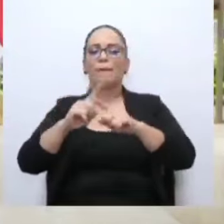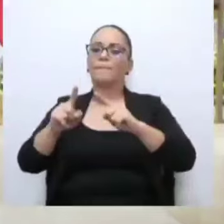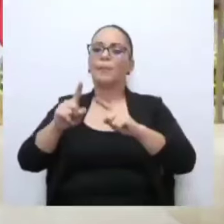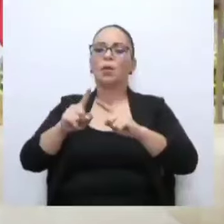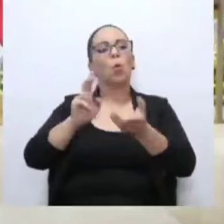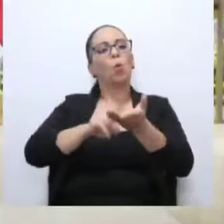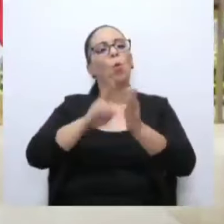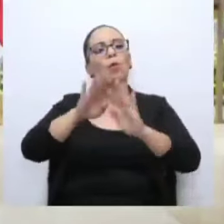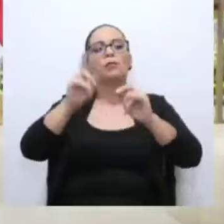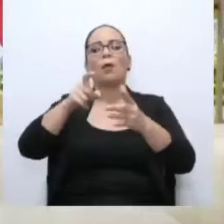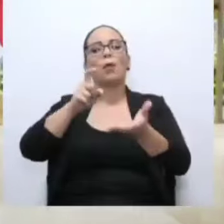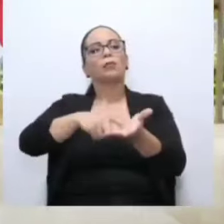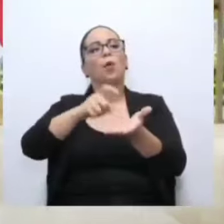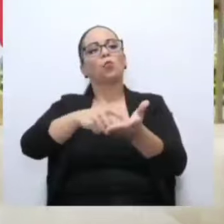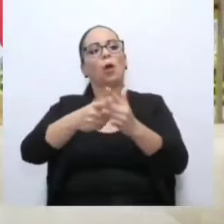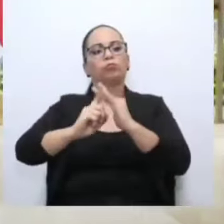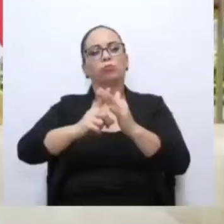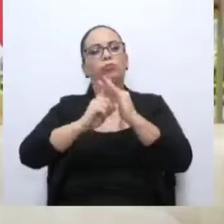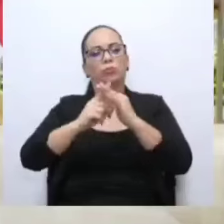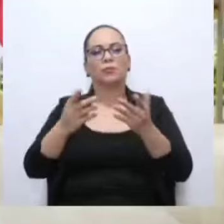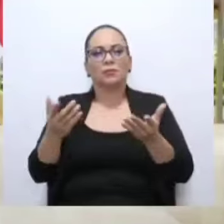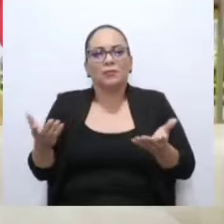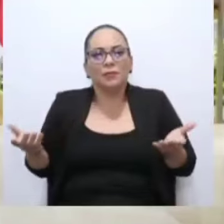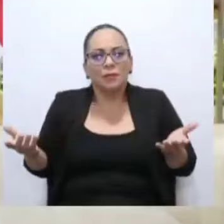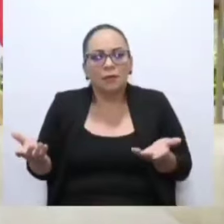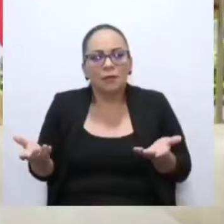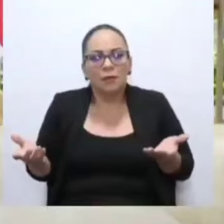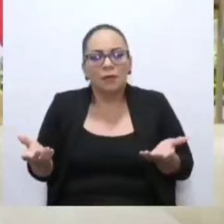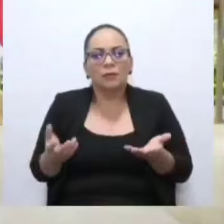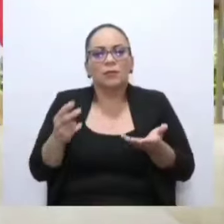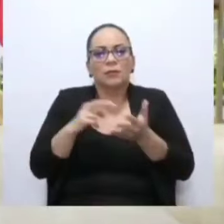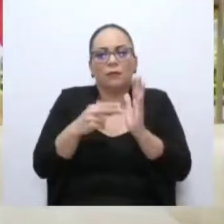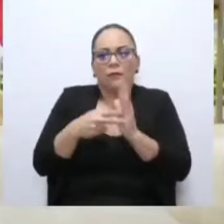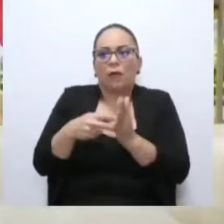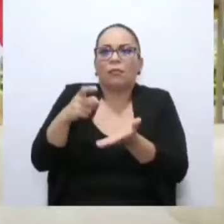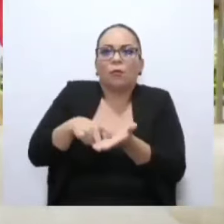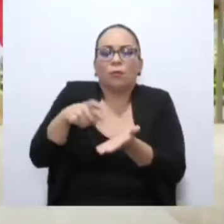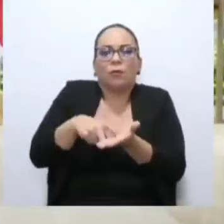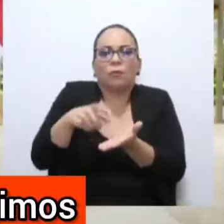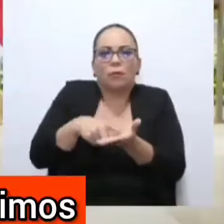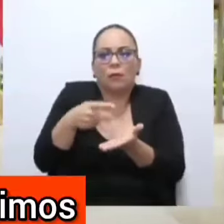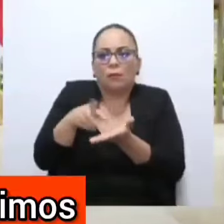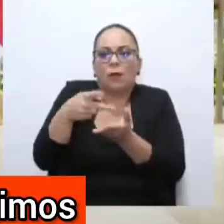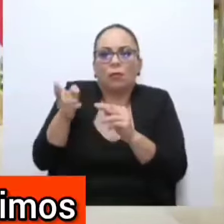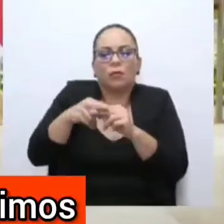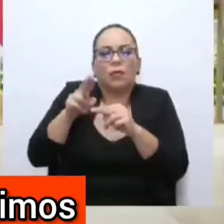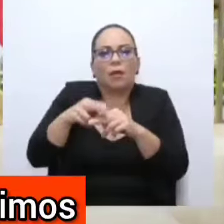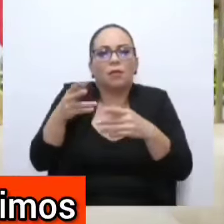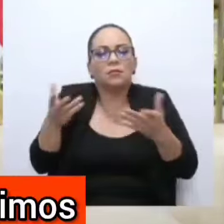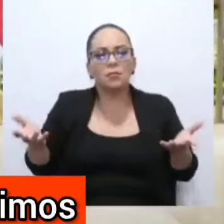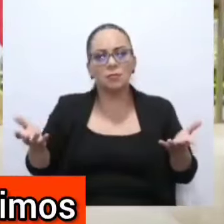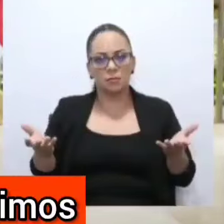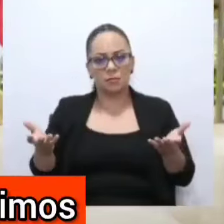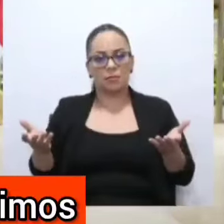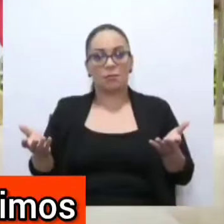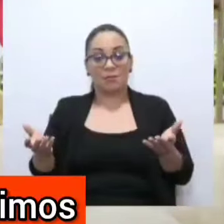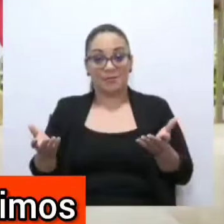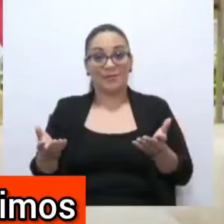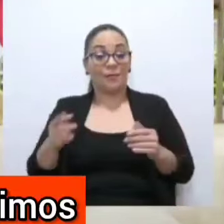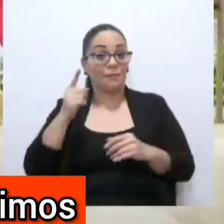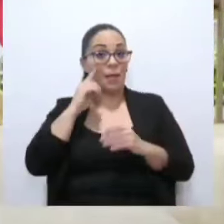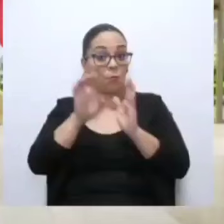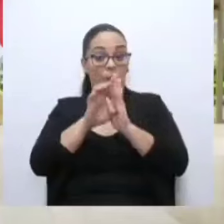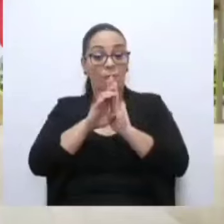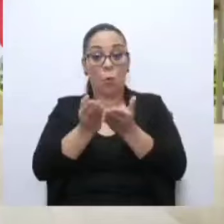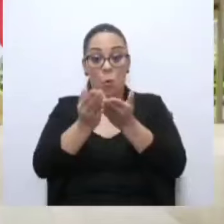hay que endeudarse. Entonces, la deuda, el pago de intereses, aquí es, en el caso de la Marina de Limón lo